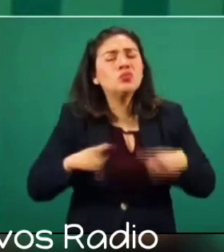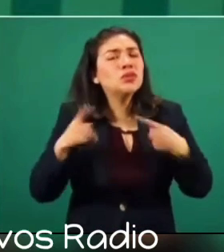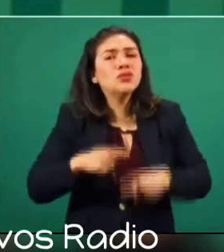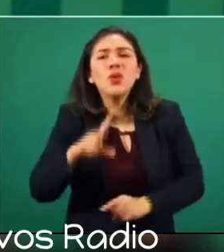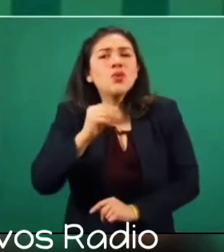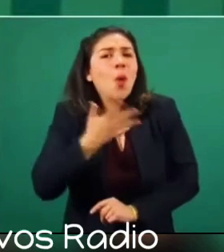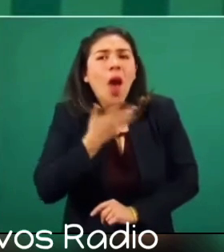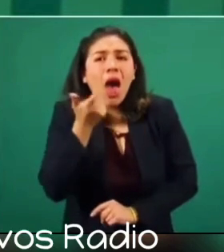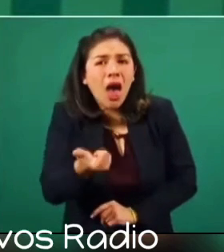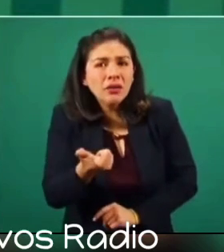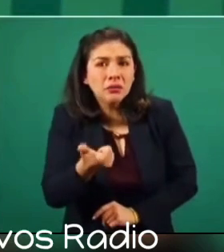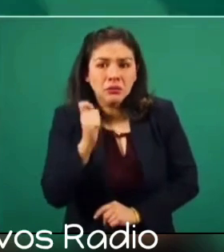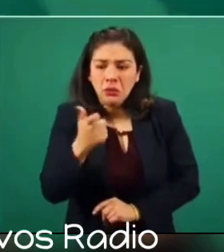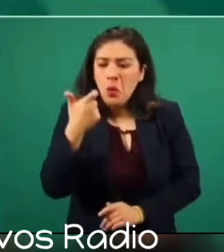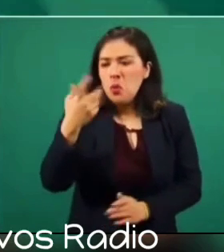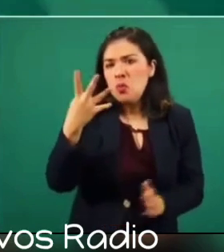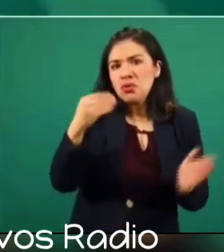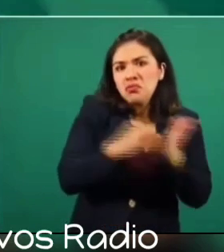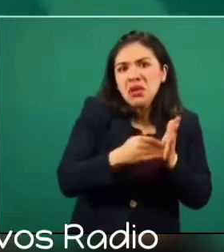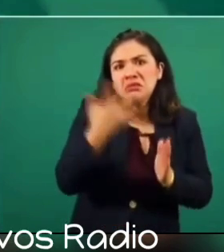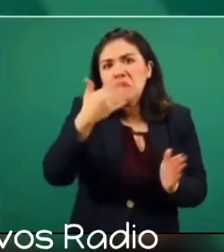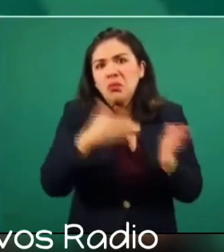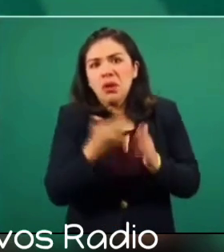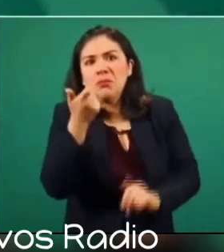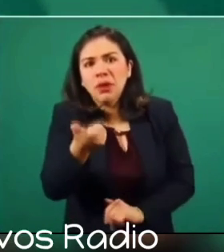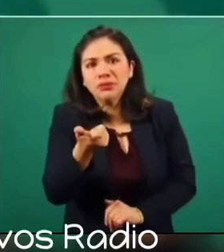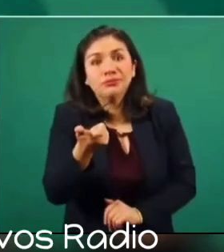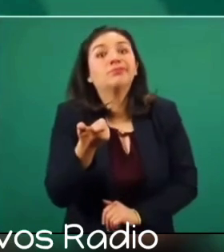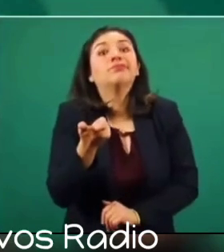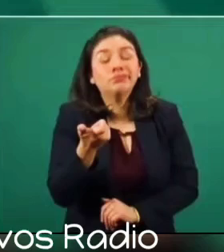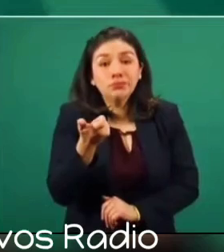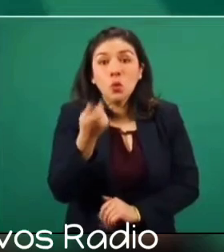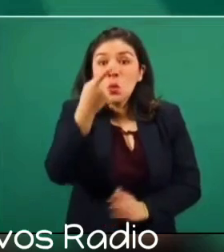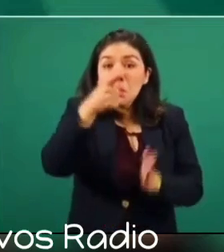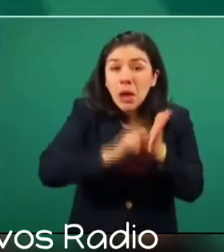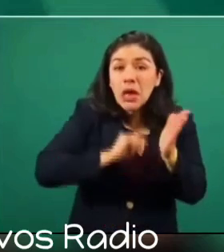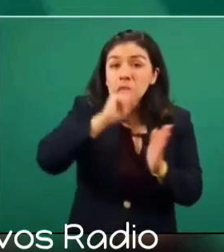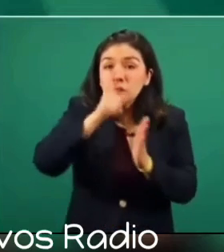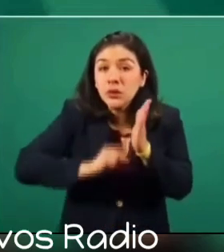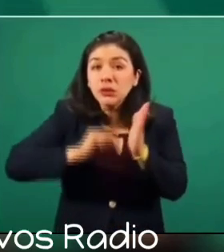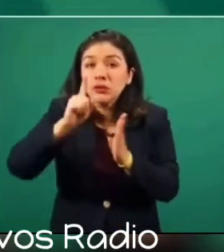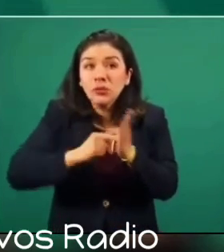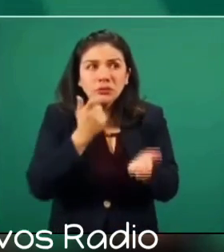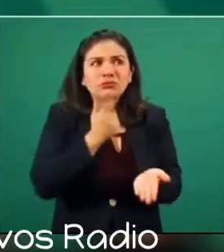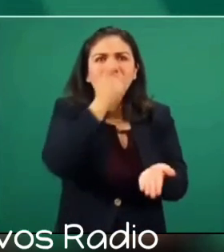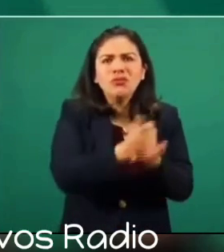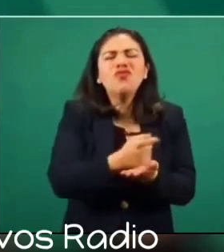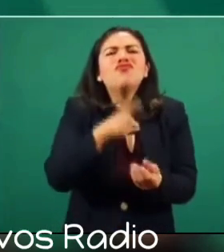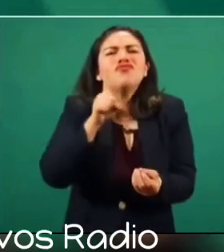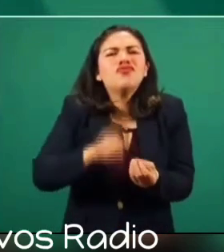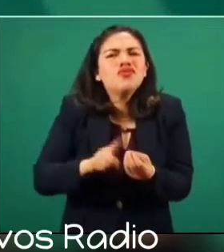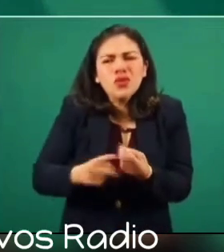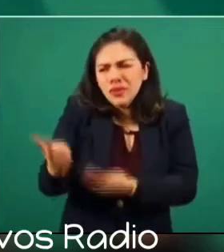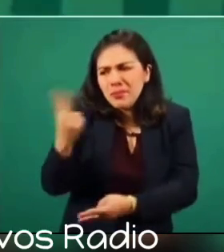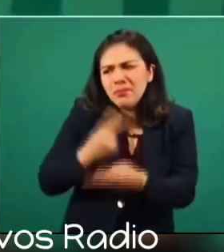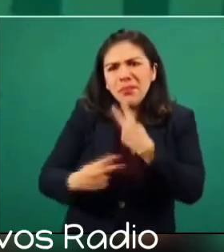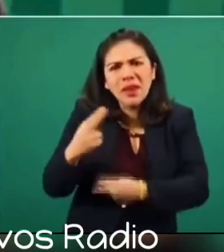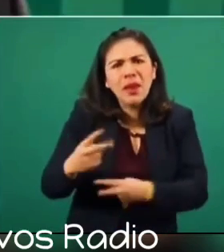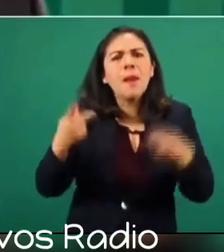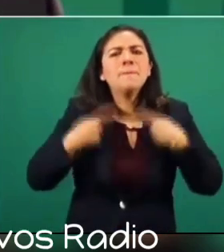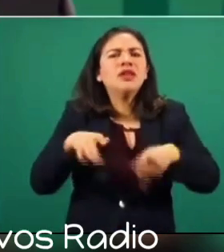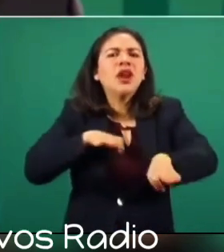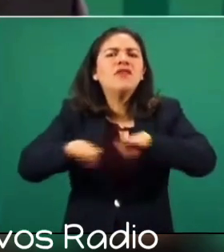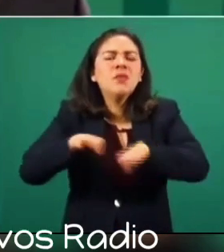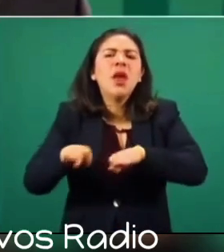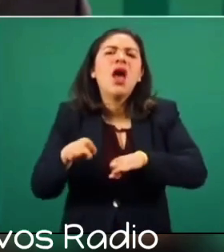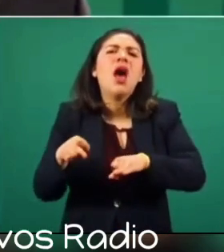son cuatro, cuatro, cinco mil pesos al mes. ¿De dónde sale una familia de